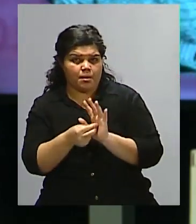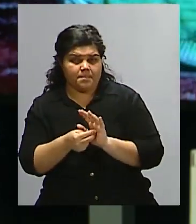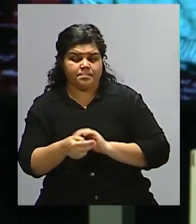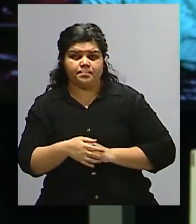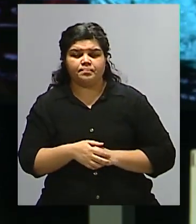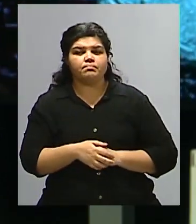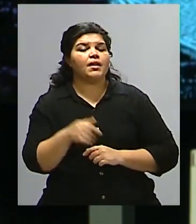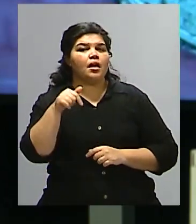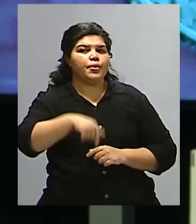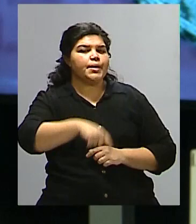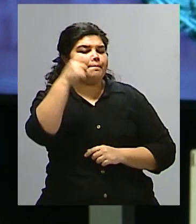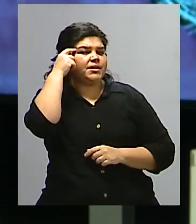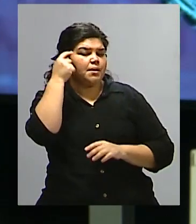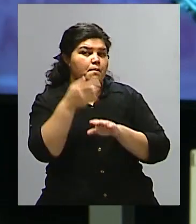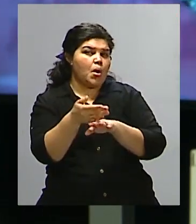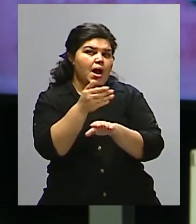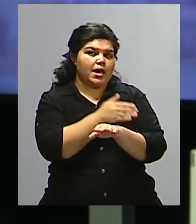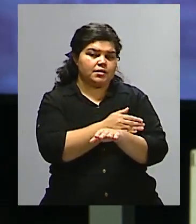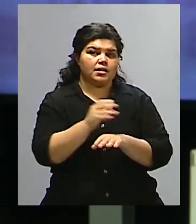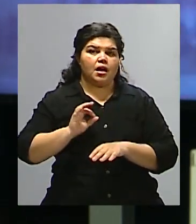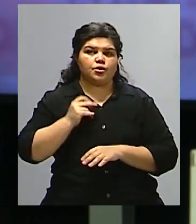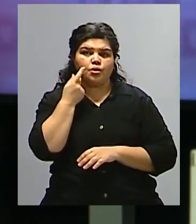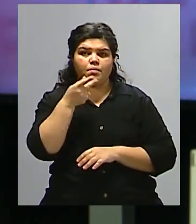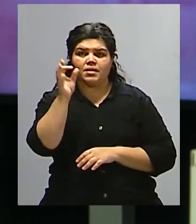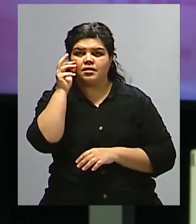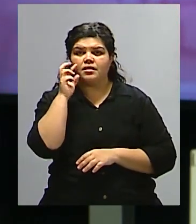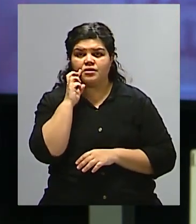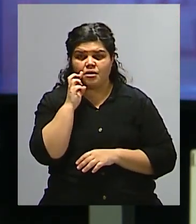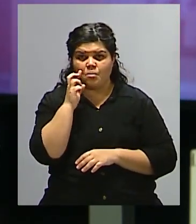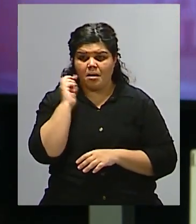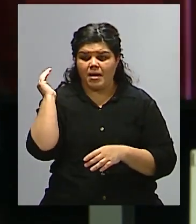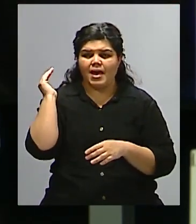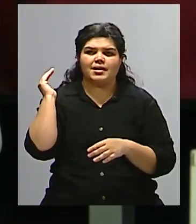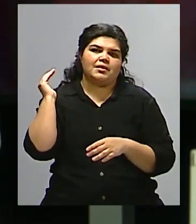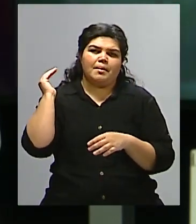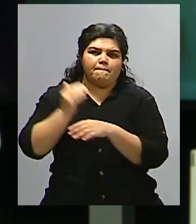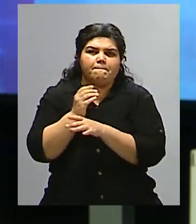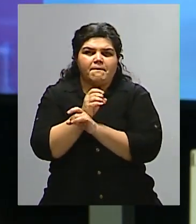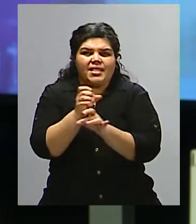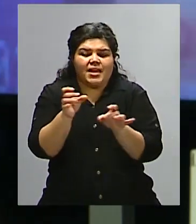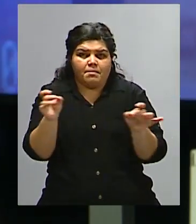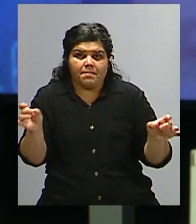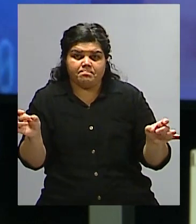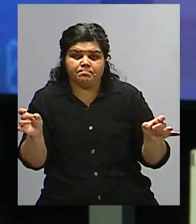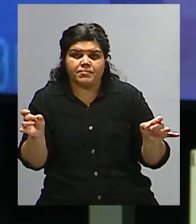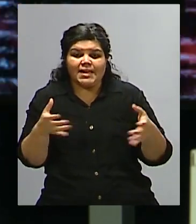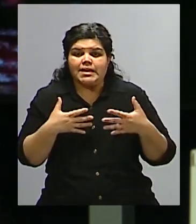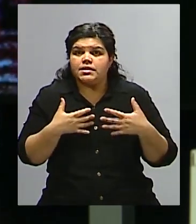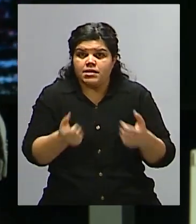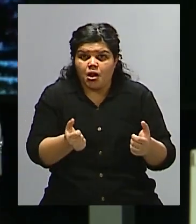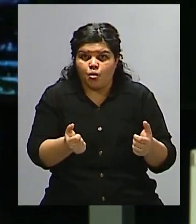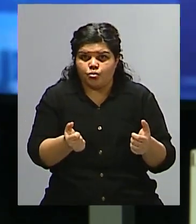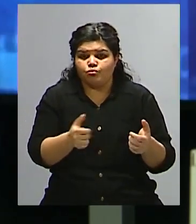2019, el sistema de salud en general tuvo que salir a atender la situación que